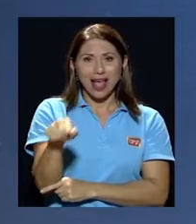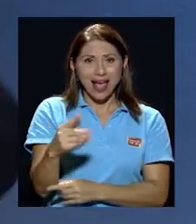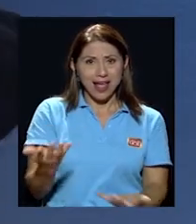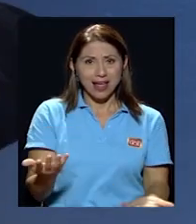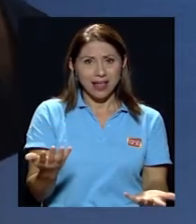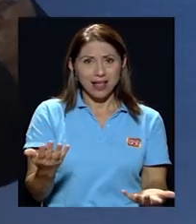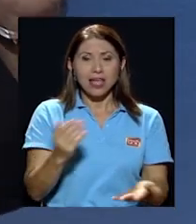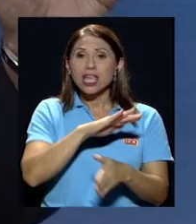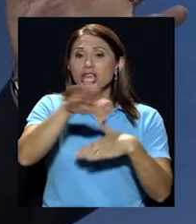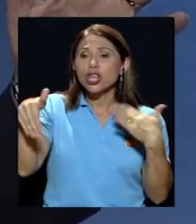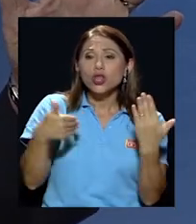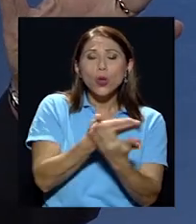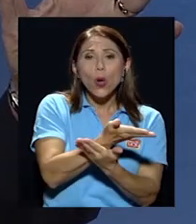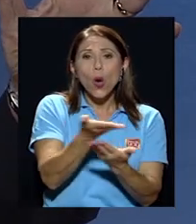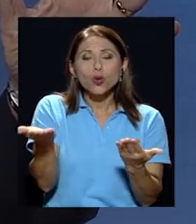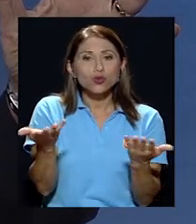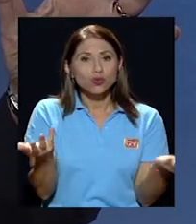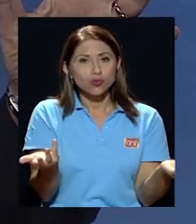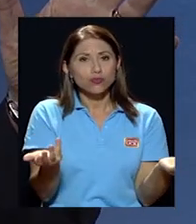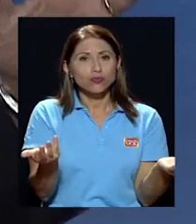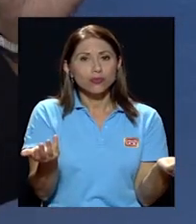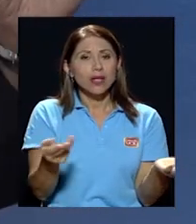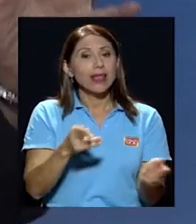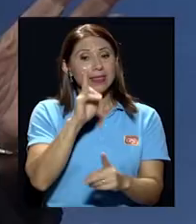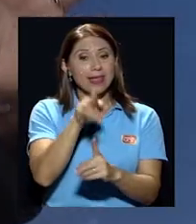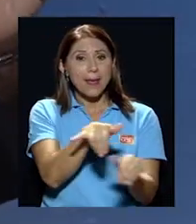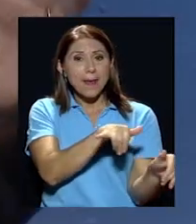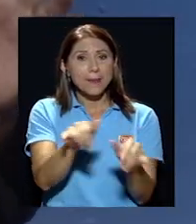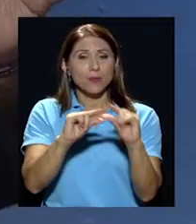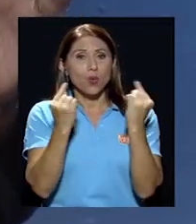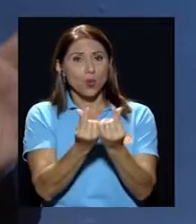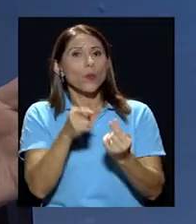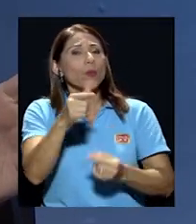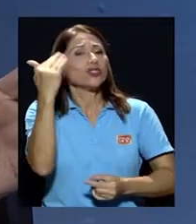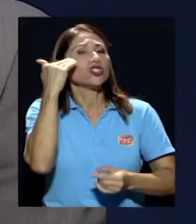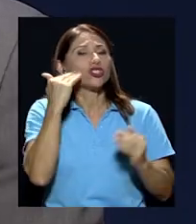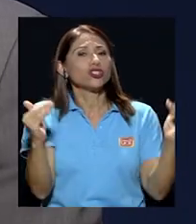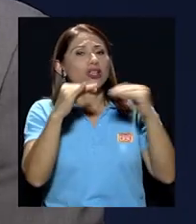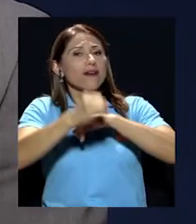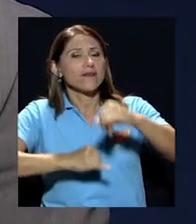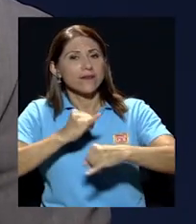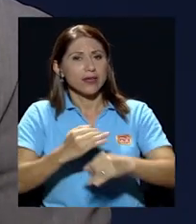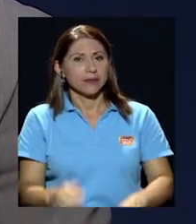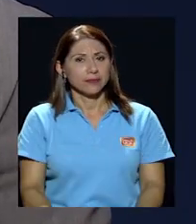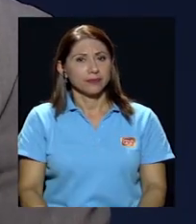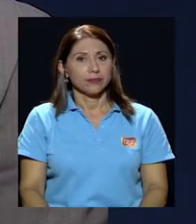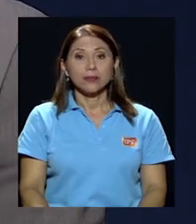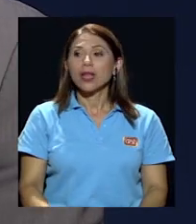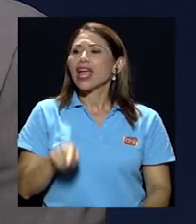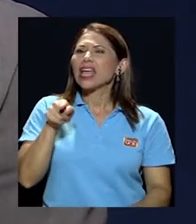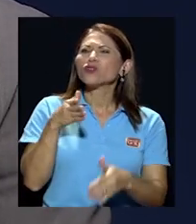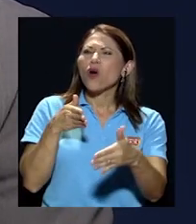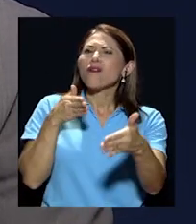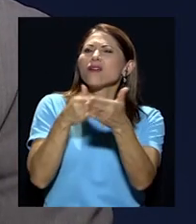y todos son del mismo grupo y eso se sabe internacionalmente ¿cómo afecta eso la democracia don Oscar?